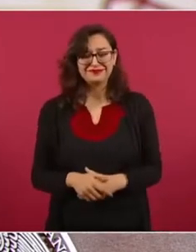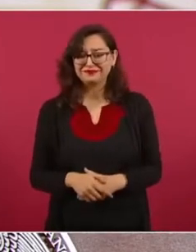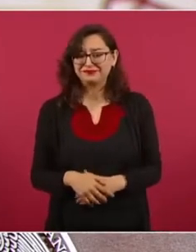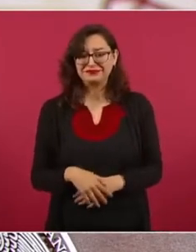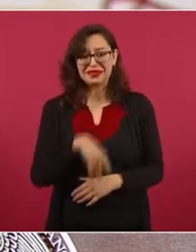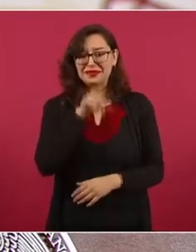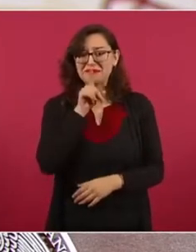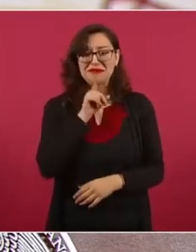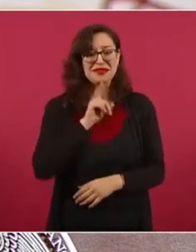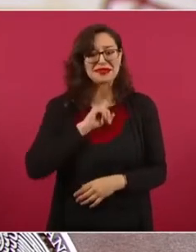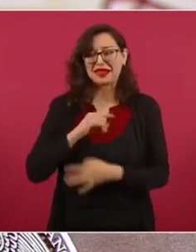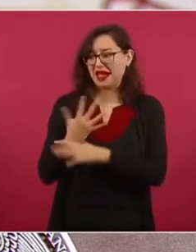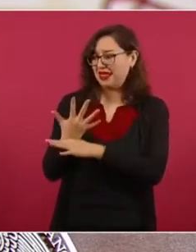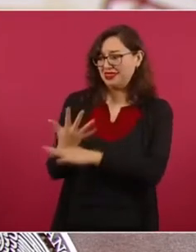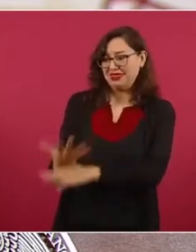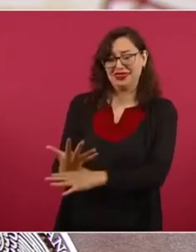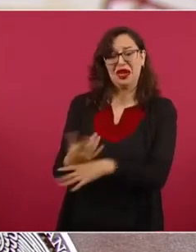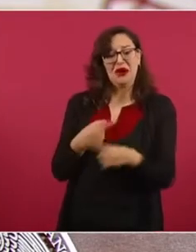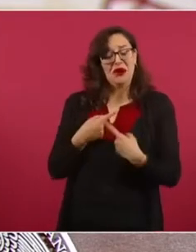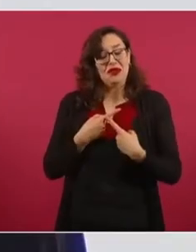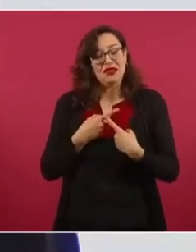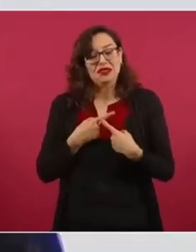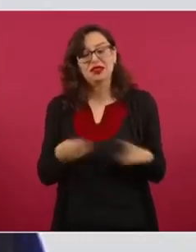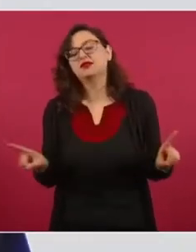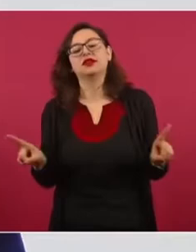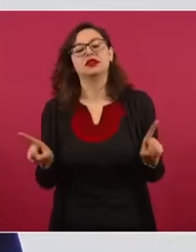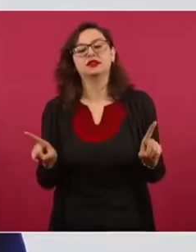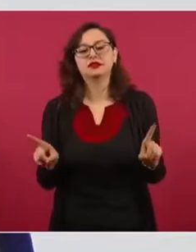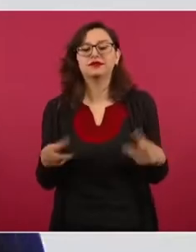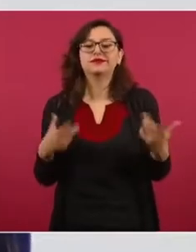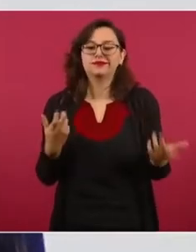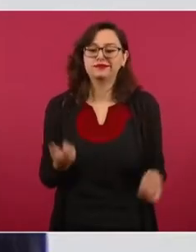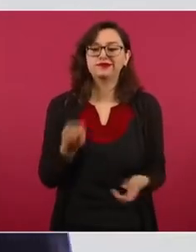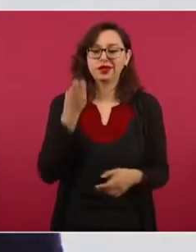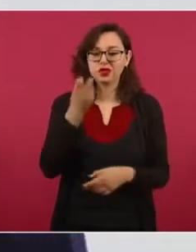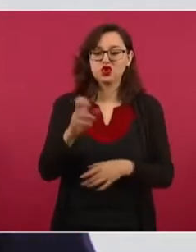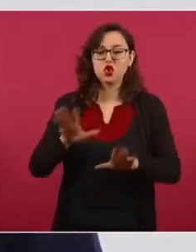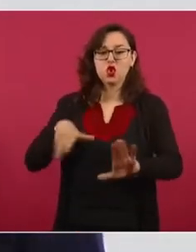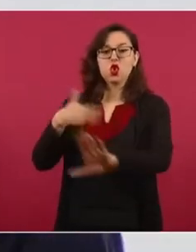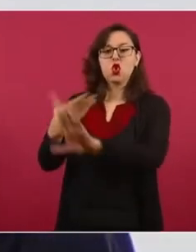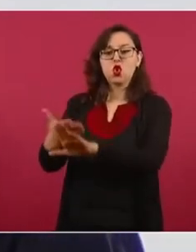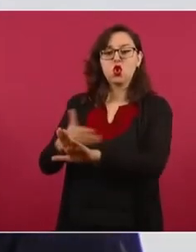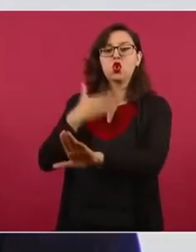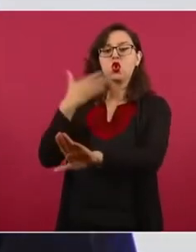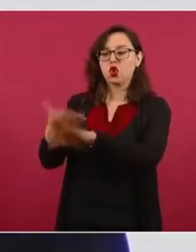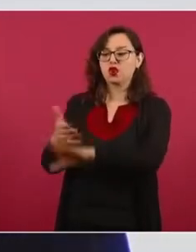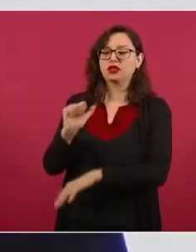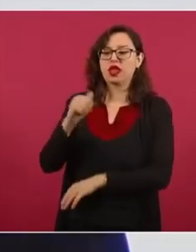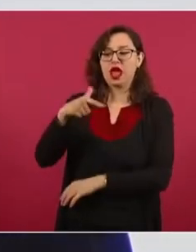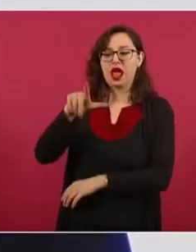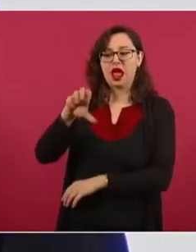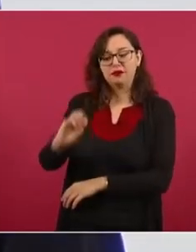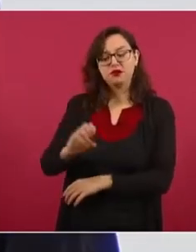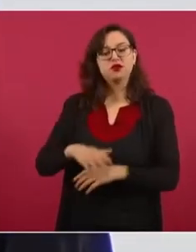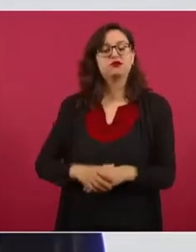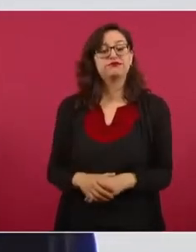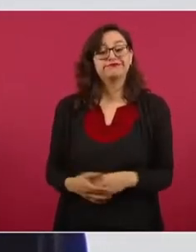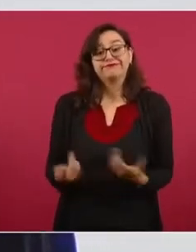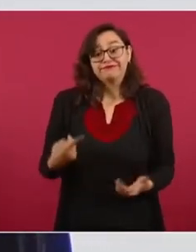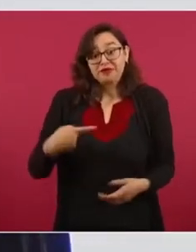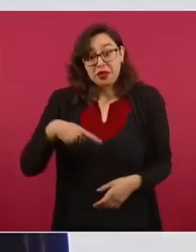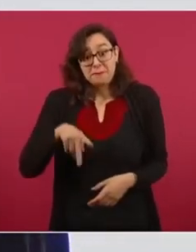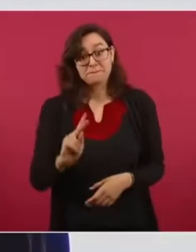sincronizado para denostar al mandatario. Pero gracias a las benditas redes sociales, hubo usuarios que